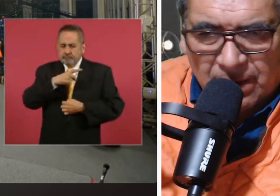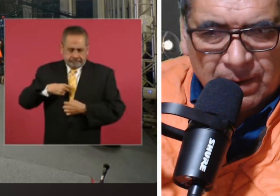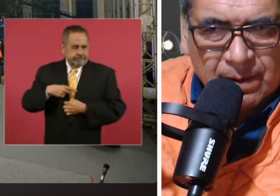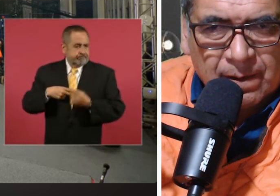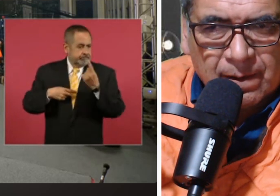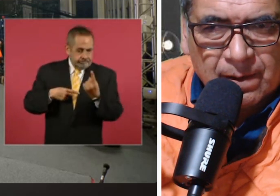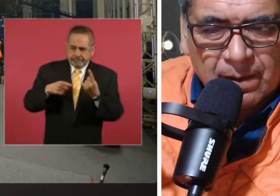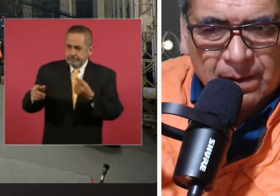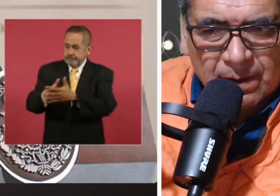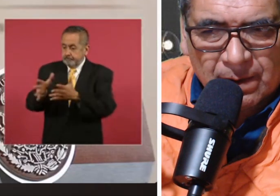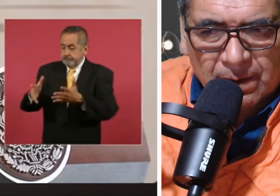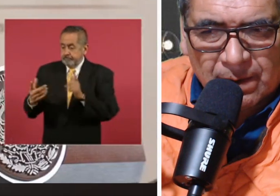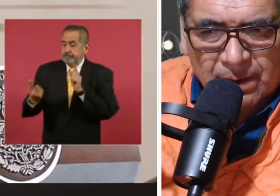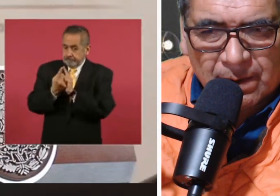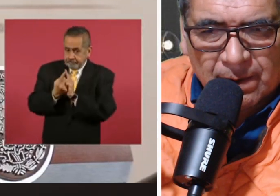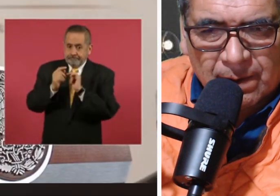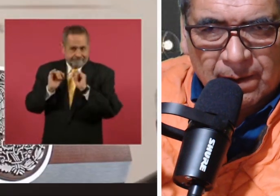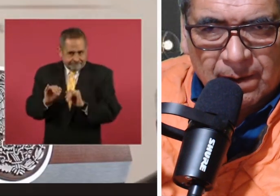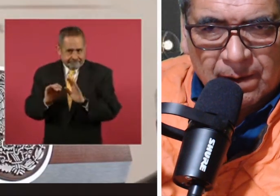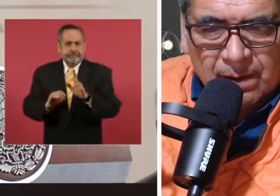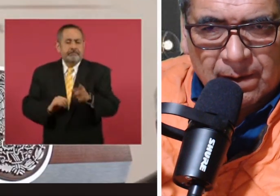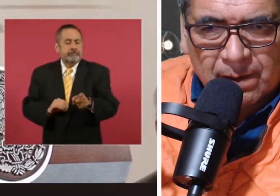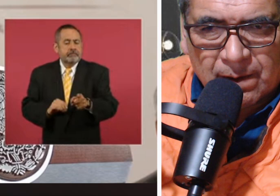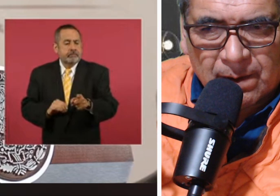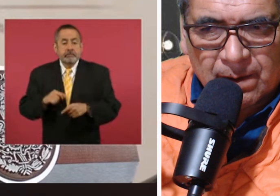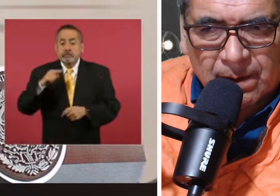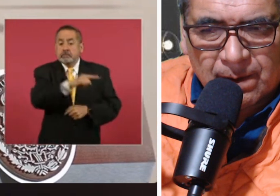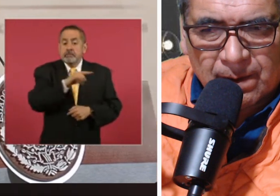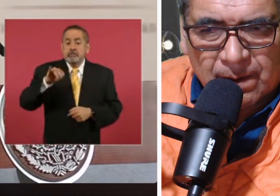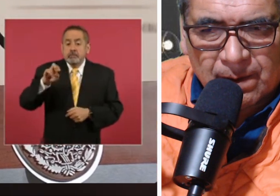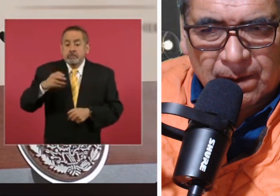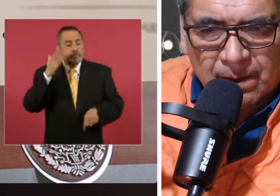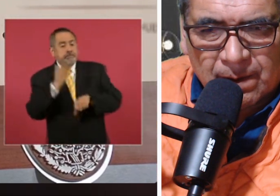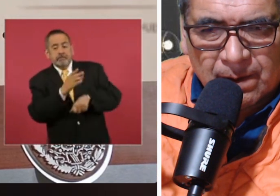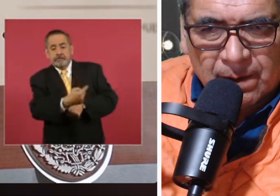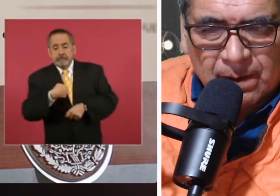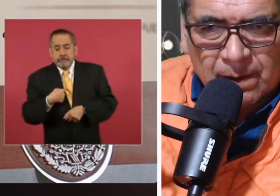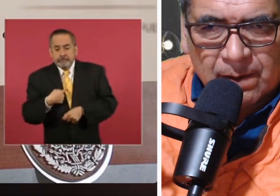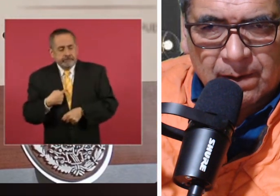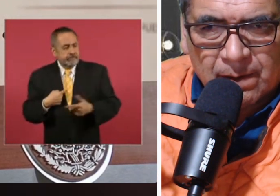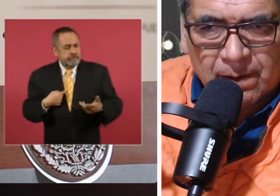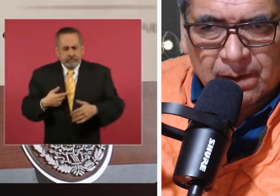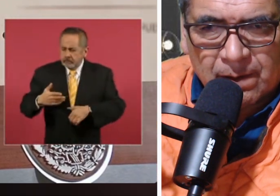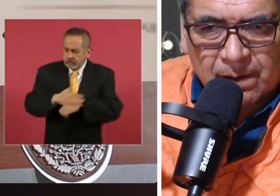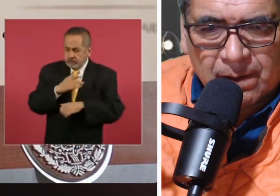y ya me sancionaron que por qué dice la resolución